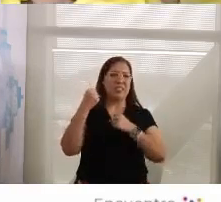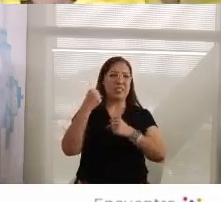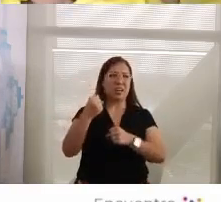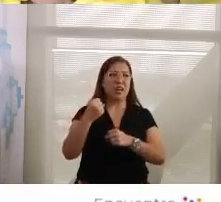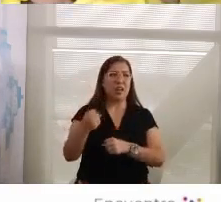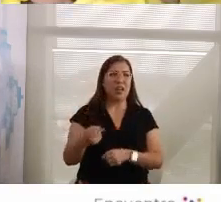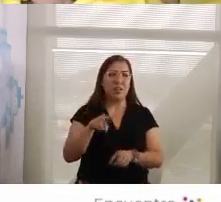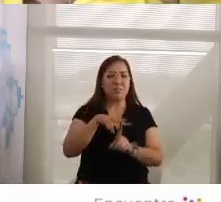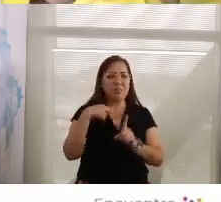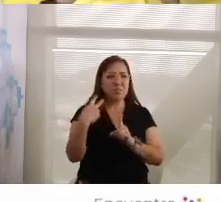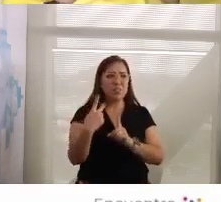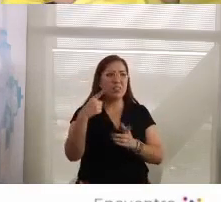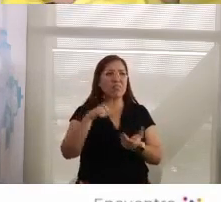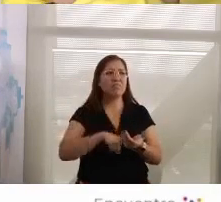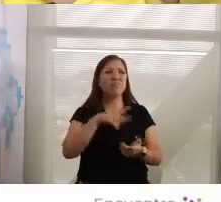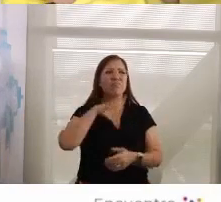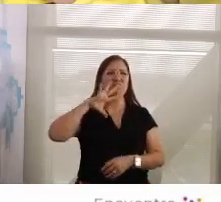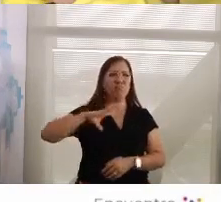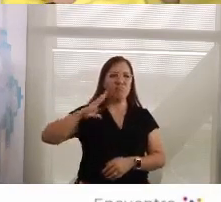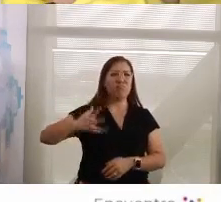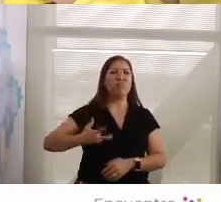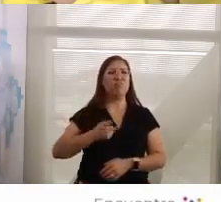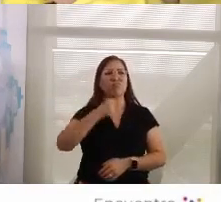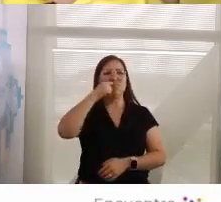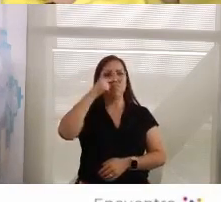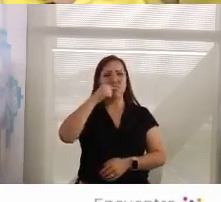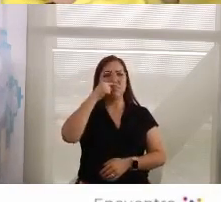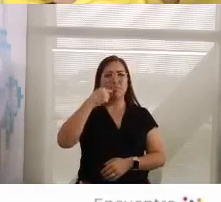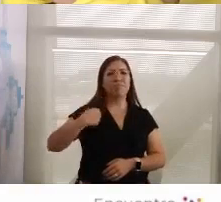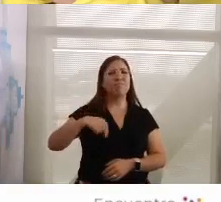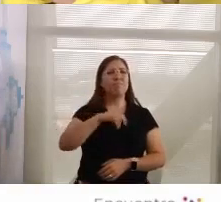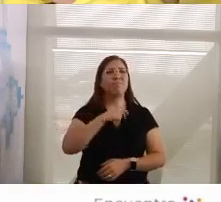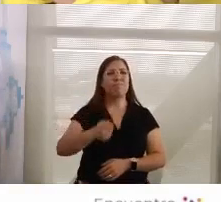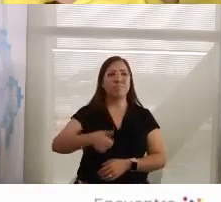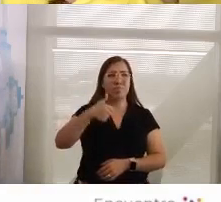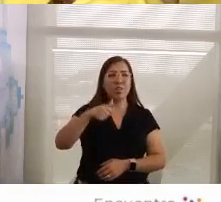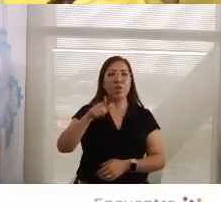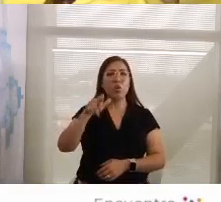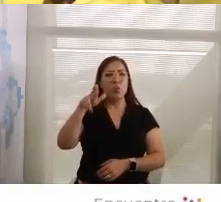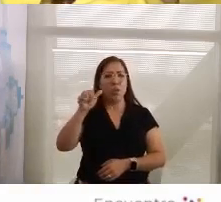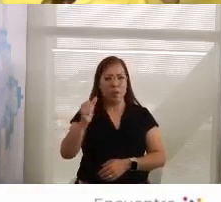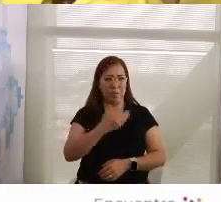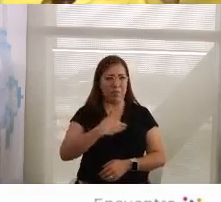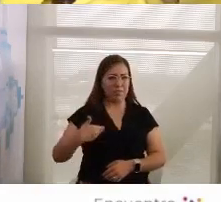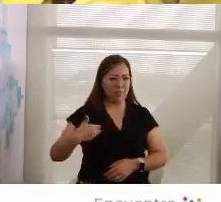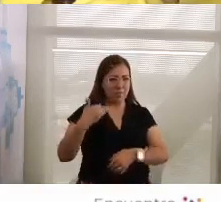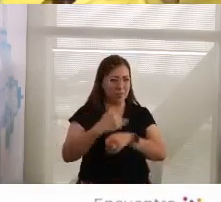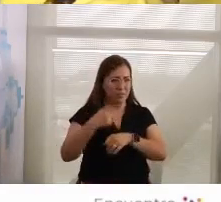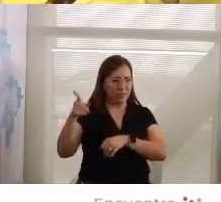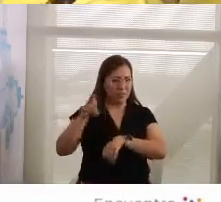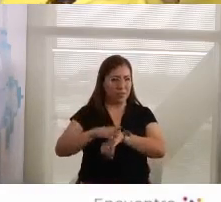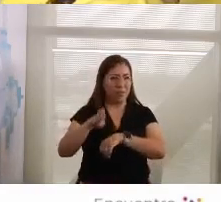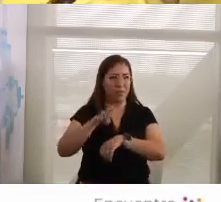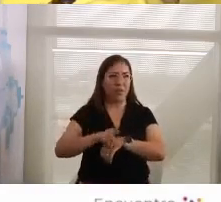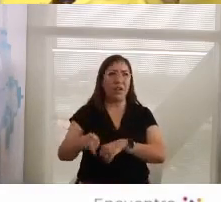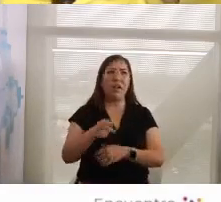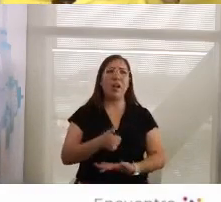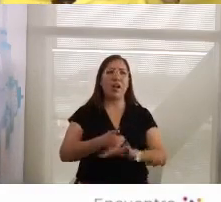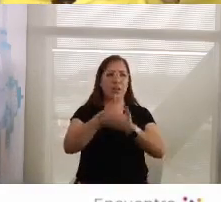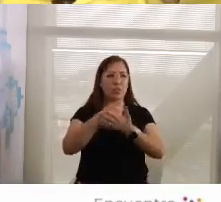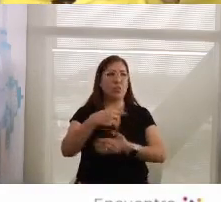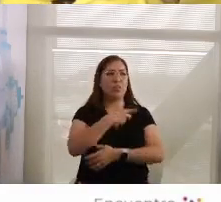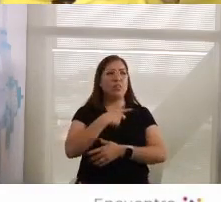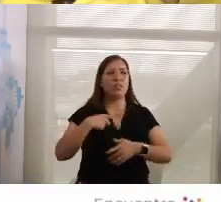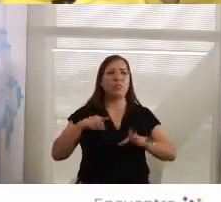satisfacción que hay un primer sinal de Lula que podrá ayudar en un clima de